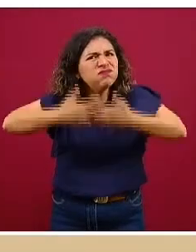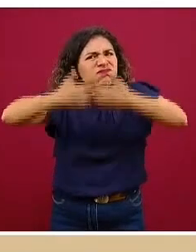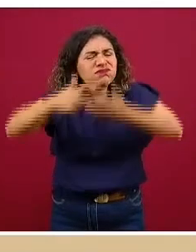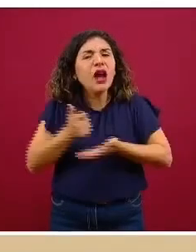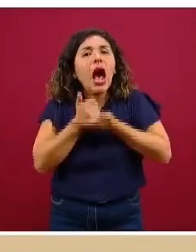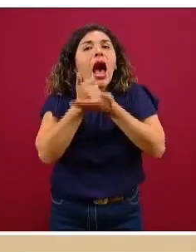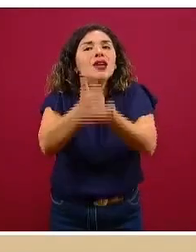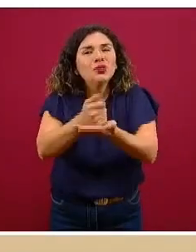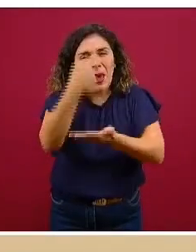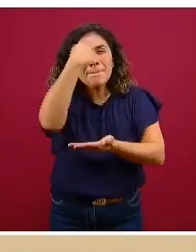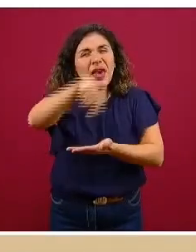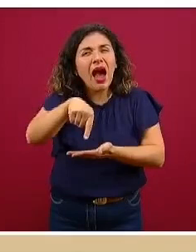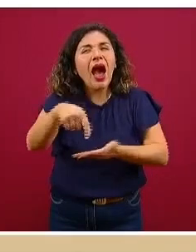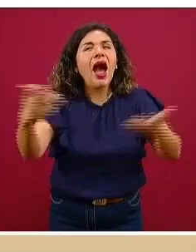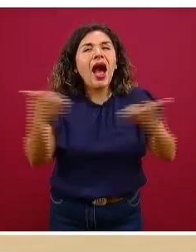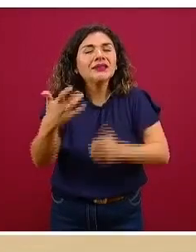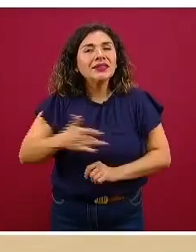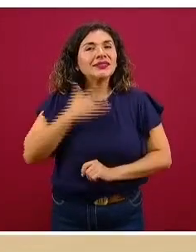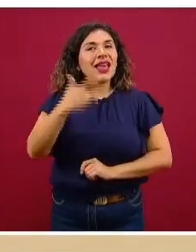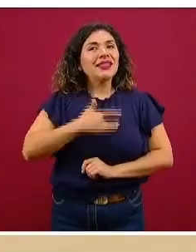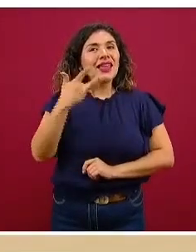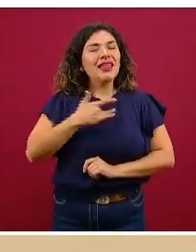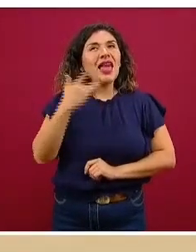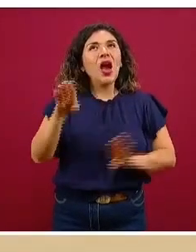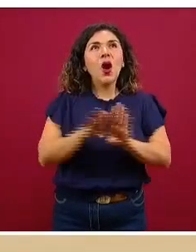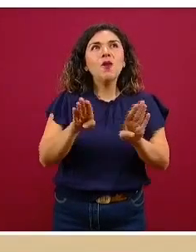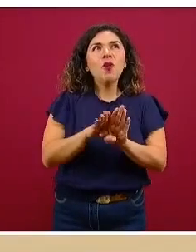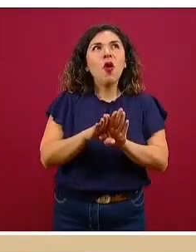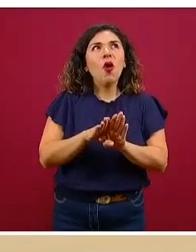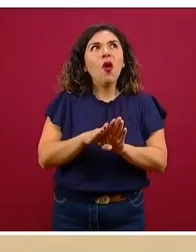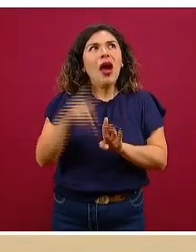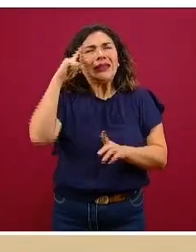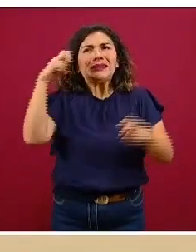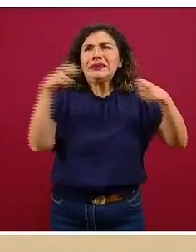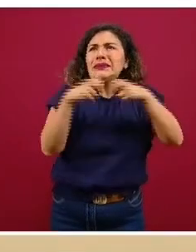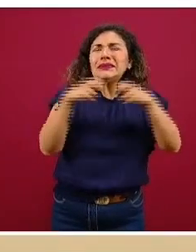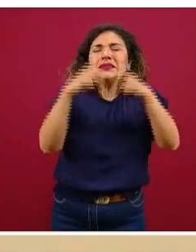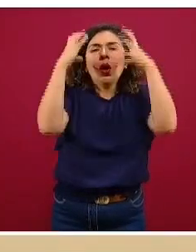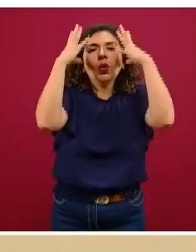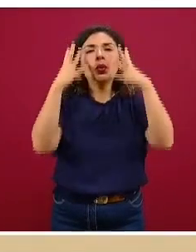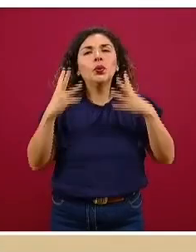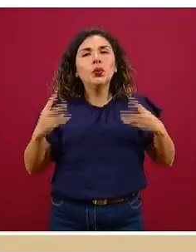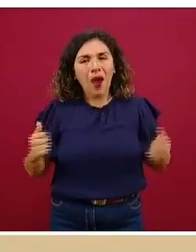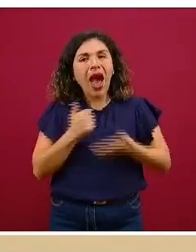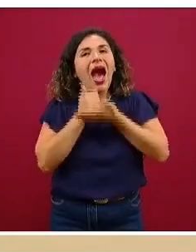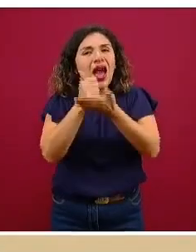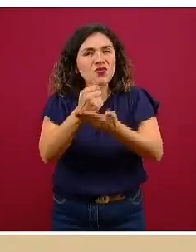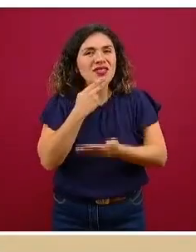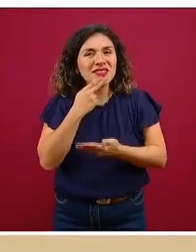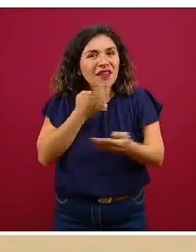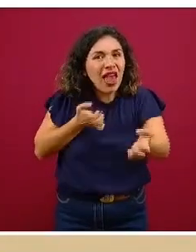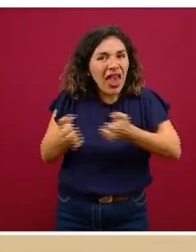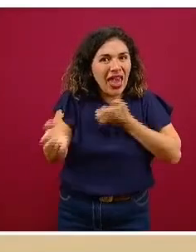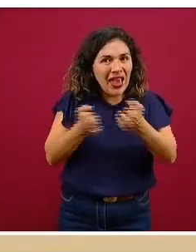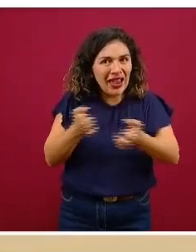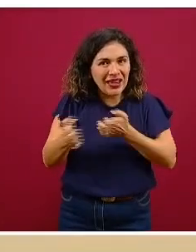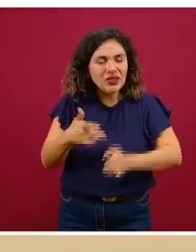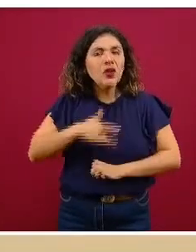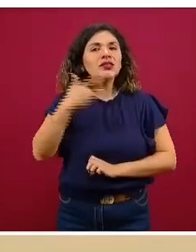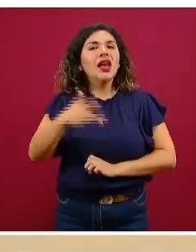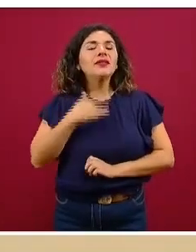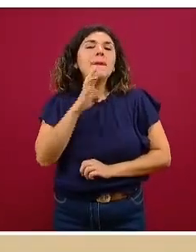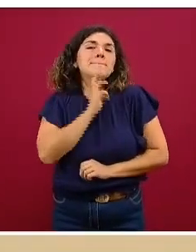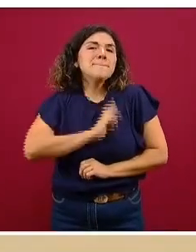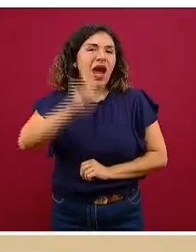ayudan precisamente a disminuir un estado ansioso, un estado de estrés y eso genera, por supuesto, un estado